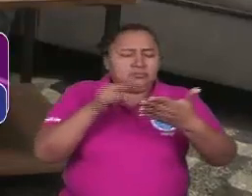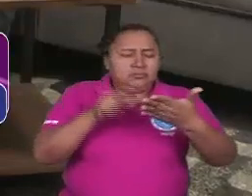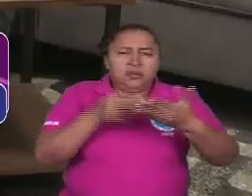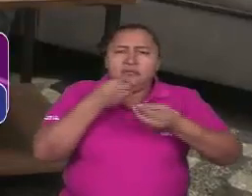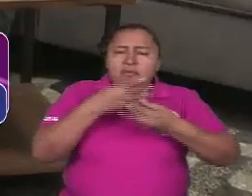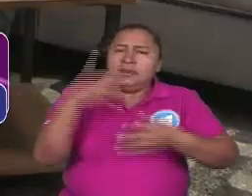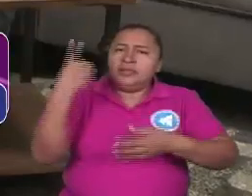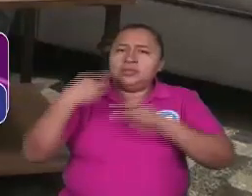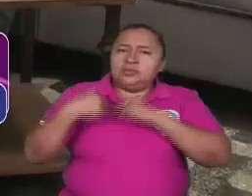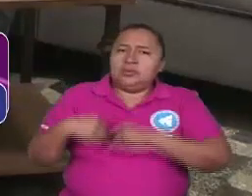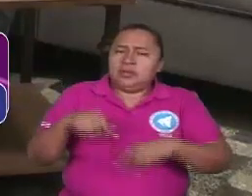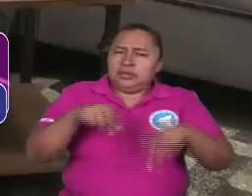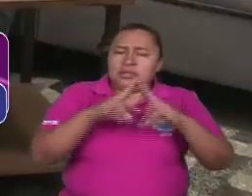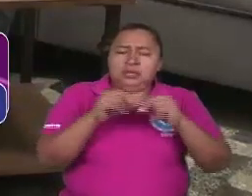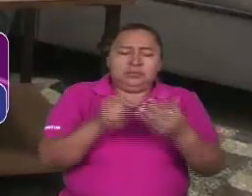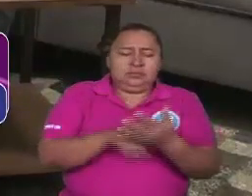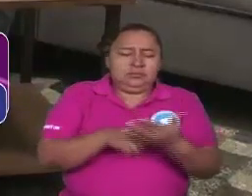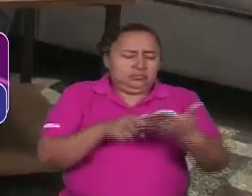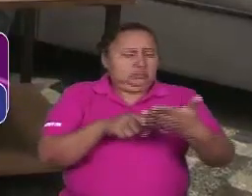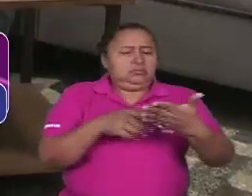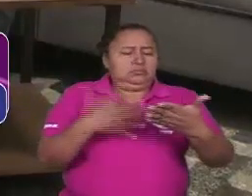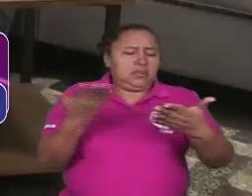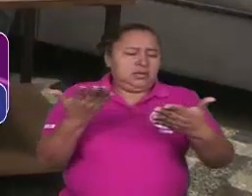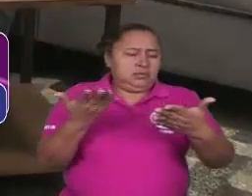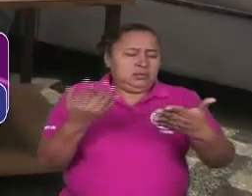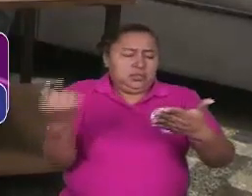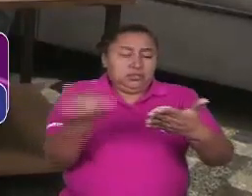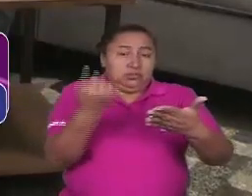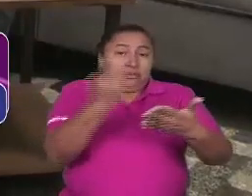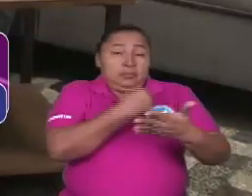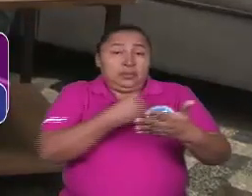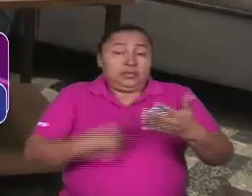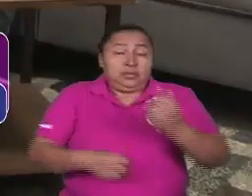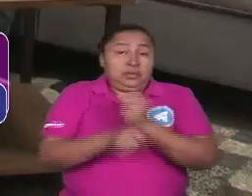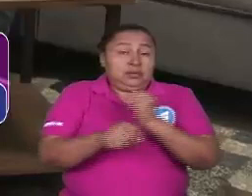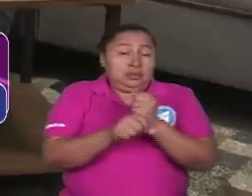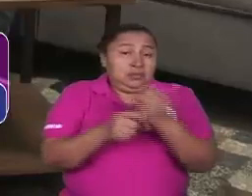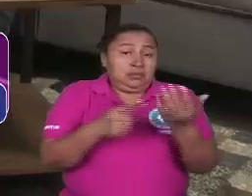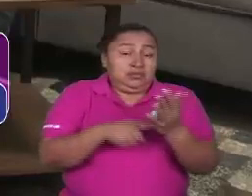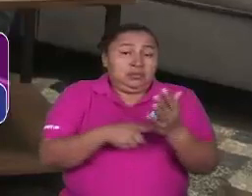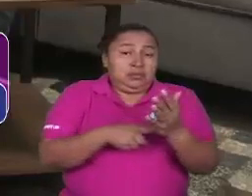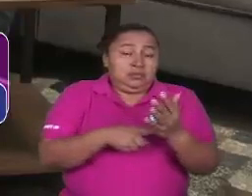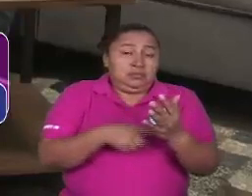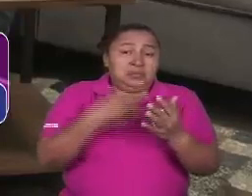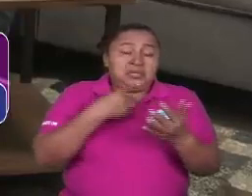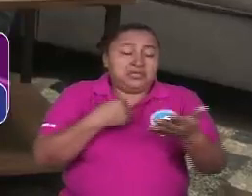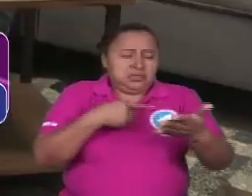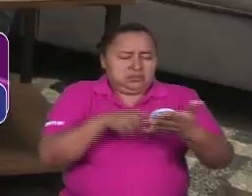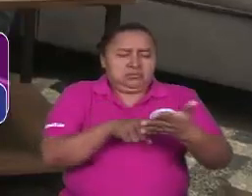humanos de Nicaragua y ahí solo en el ministerio del trabajo ¿me entendés?